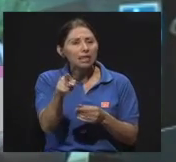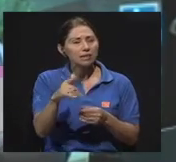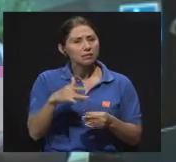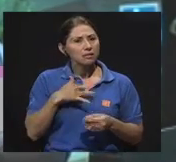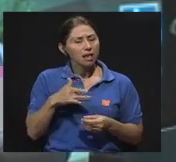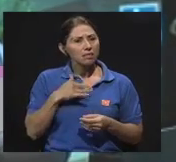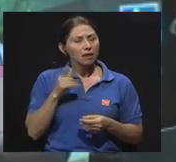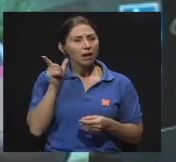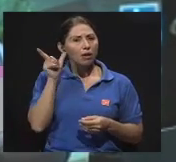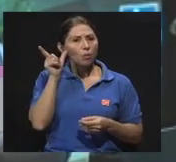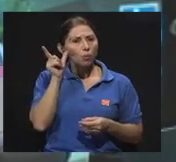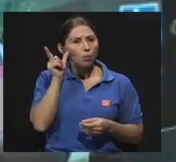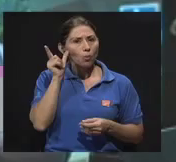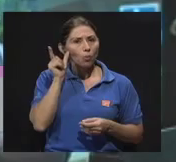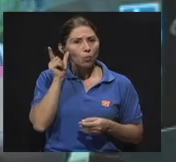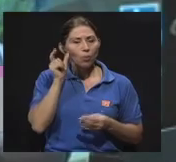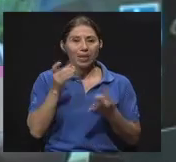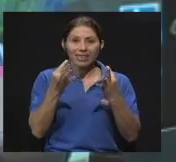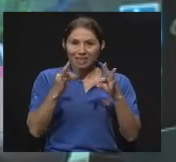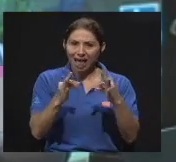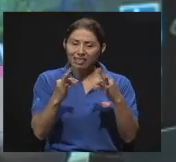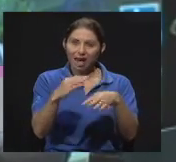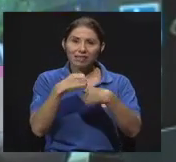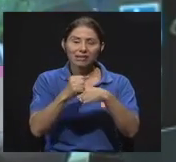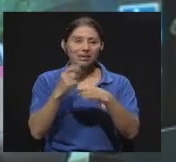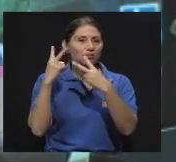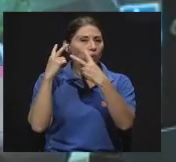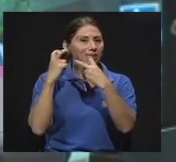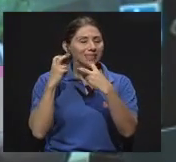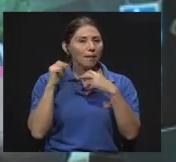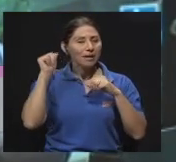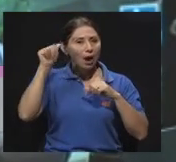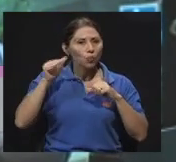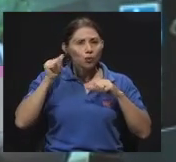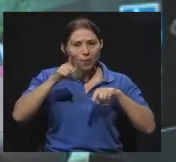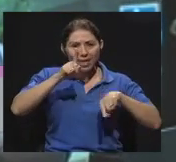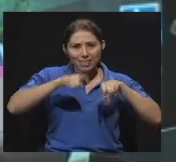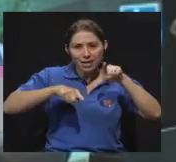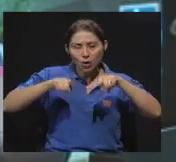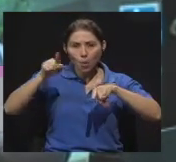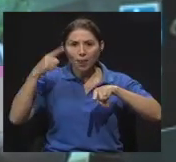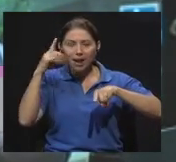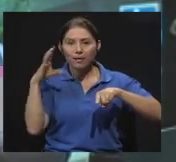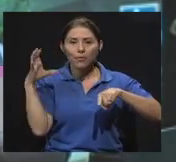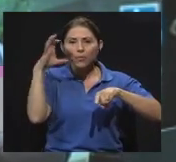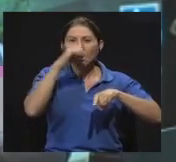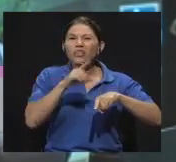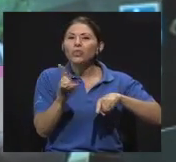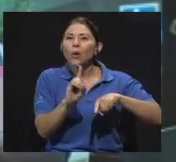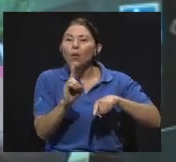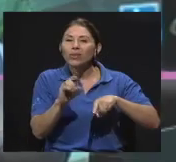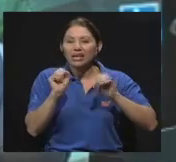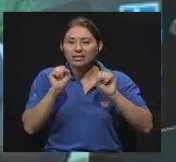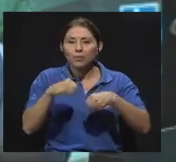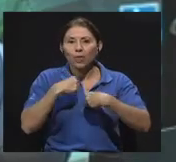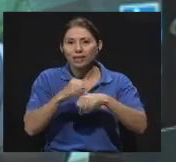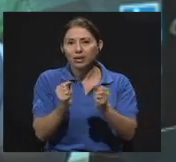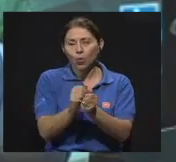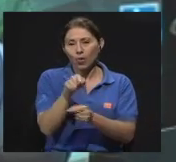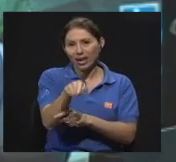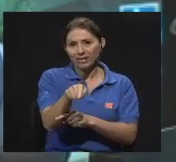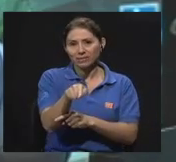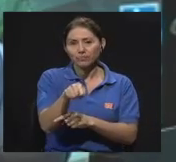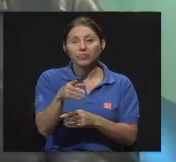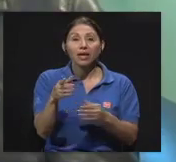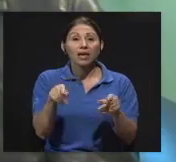pérdida auditiva, tratar de hacerse un examen audiométrico para determinar dónde está el daño y qué se puede hacer con él,